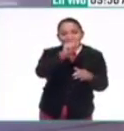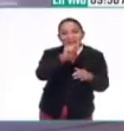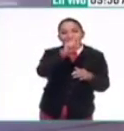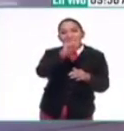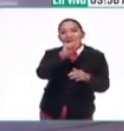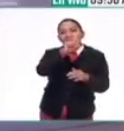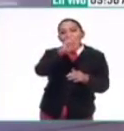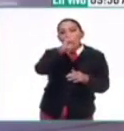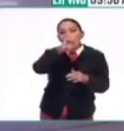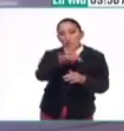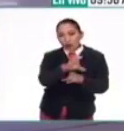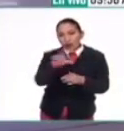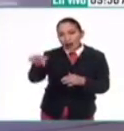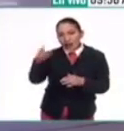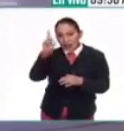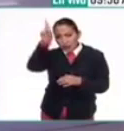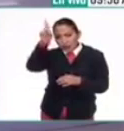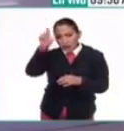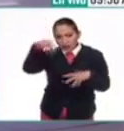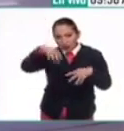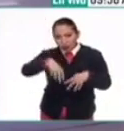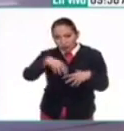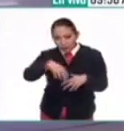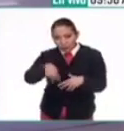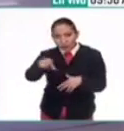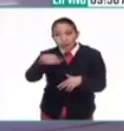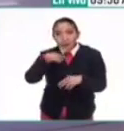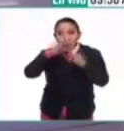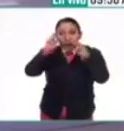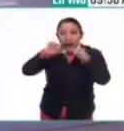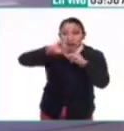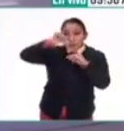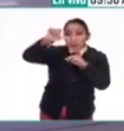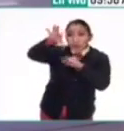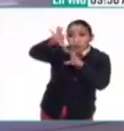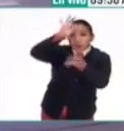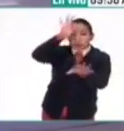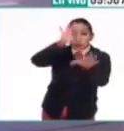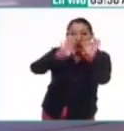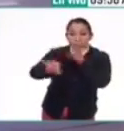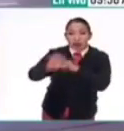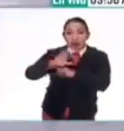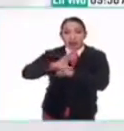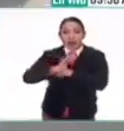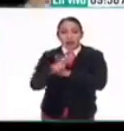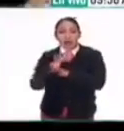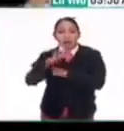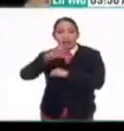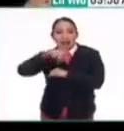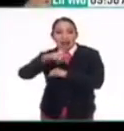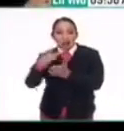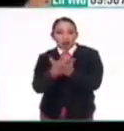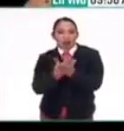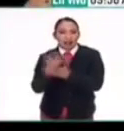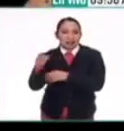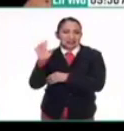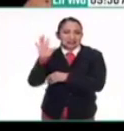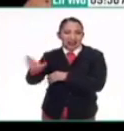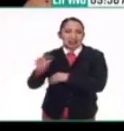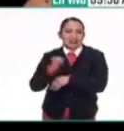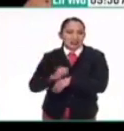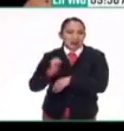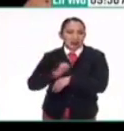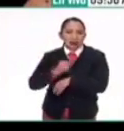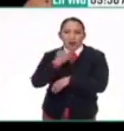que tenemos en la alta montaña. Eso es lo que saca Cherné. Esta es parte de la colección del siglo XIX de